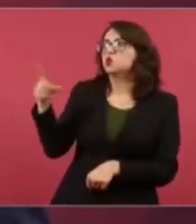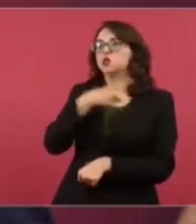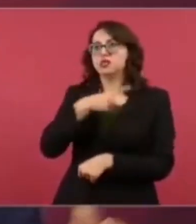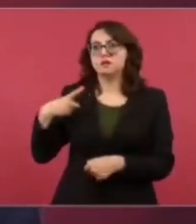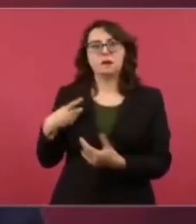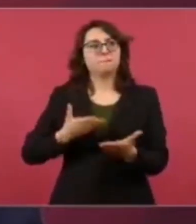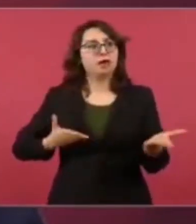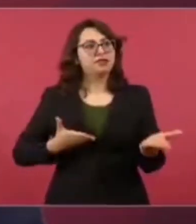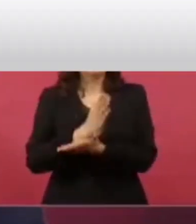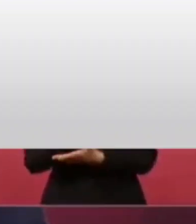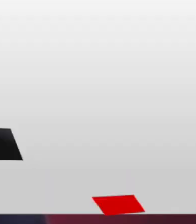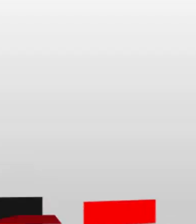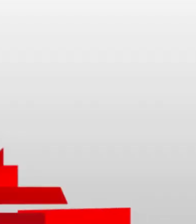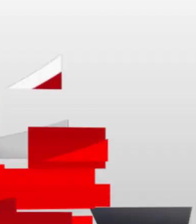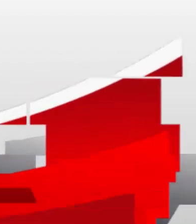comprar votos.